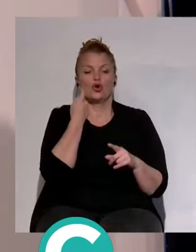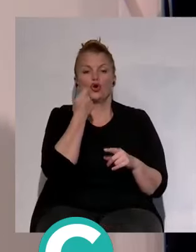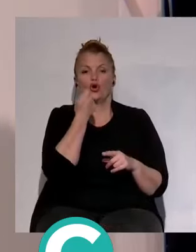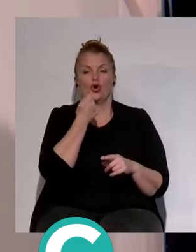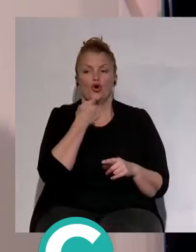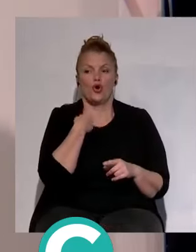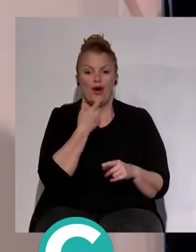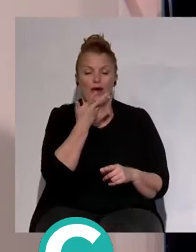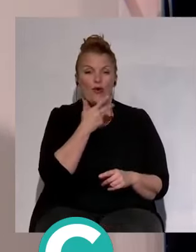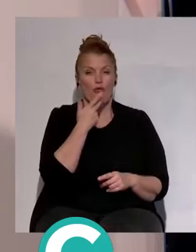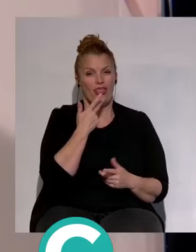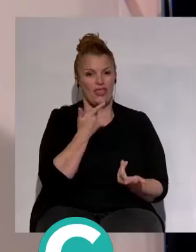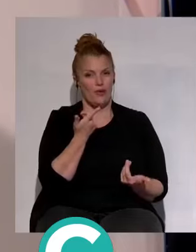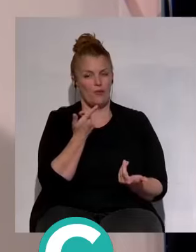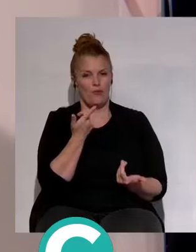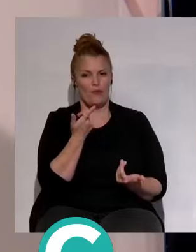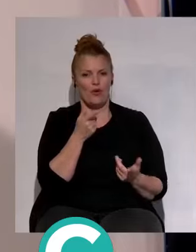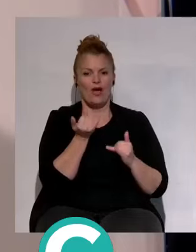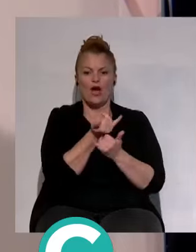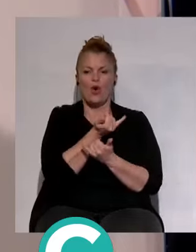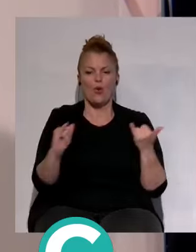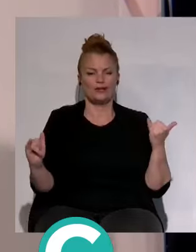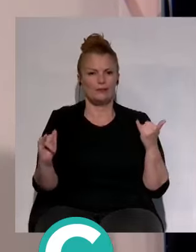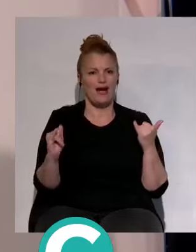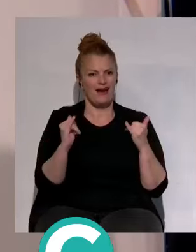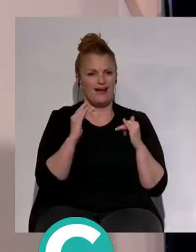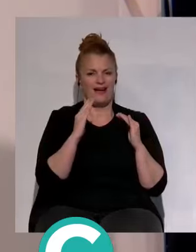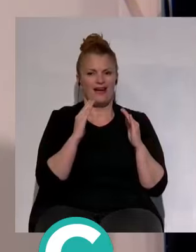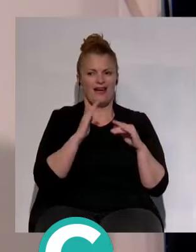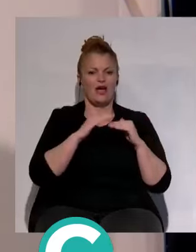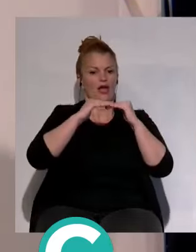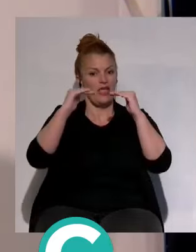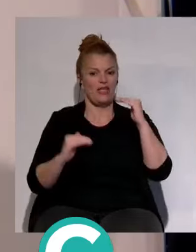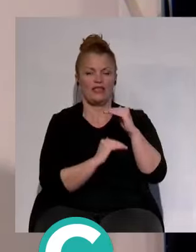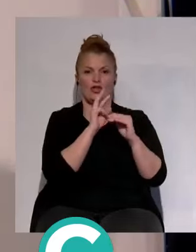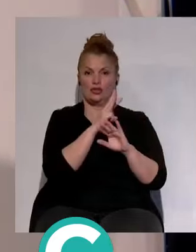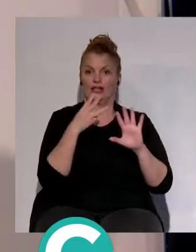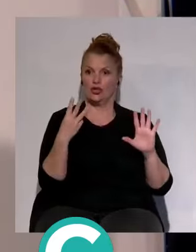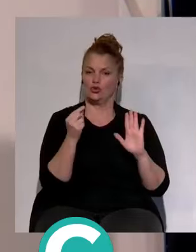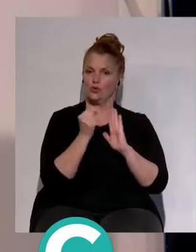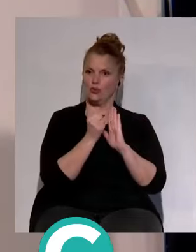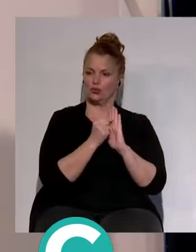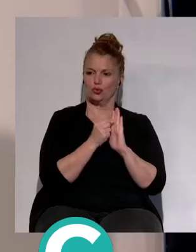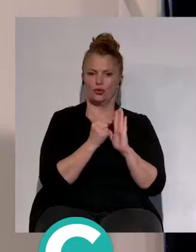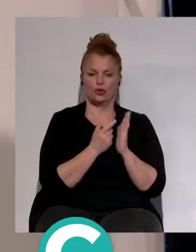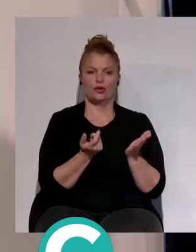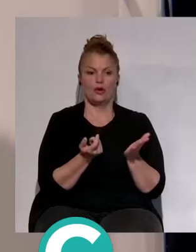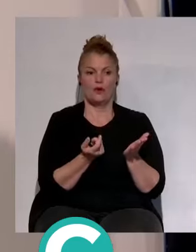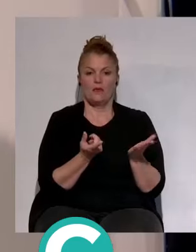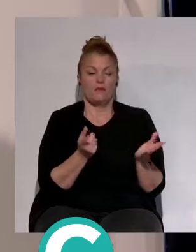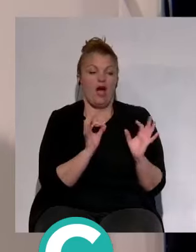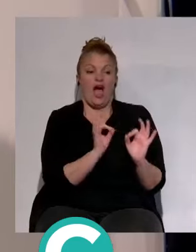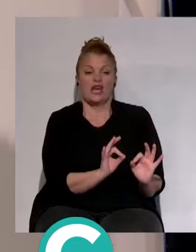gustado llegar con opciones hasta esta última jornada y decir, bueno, pues hemos defendido con 38 puntos, pero no ha sido así porque el equipo da para lo que da.